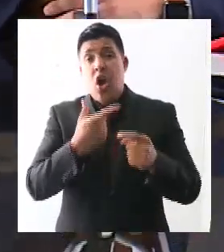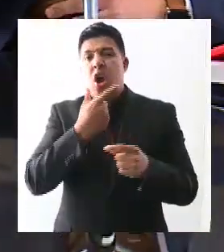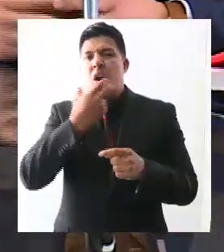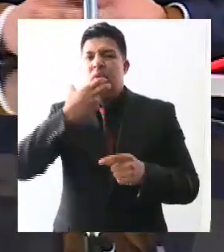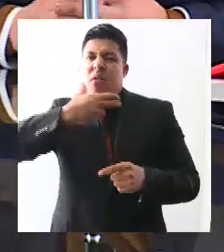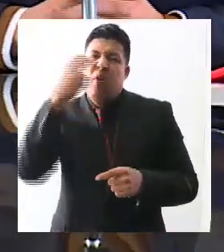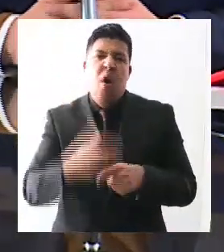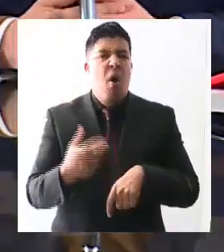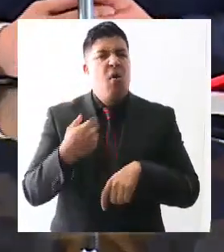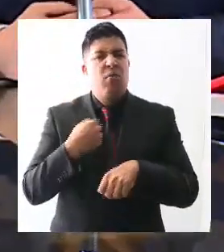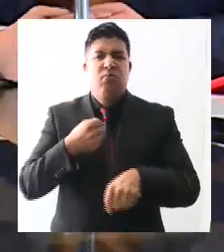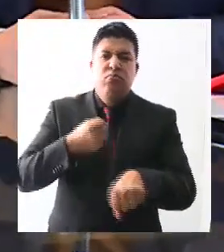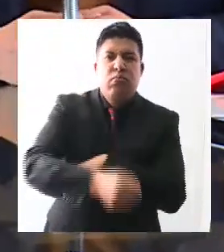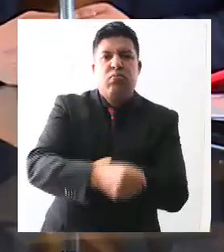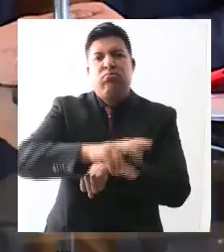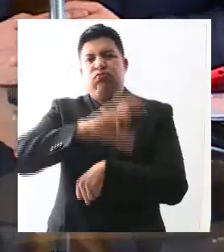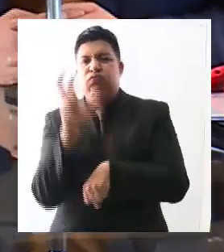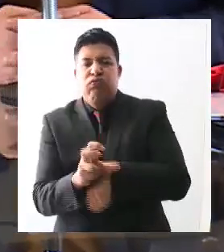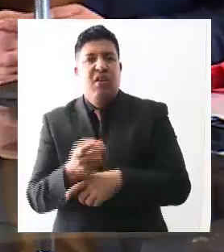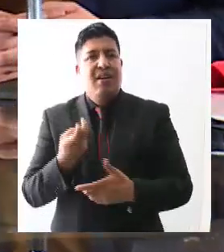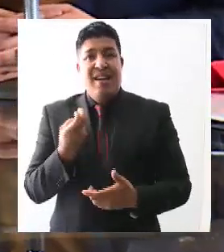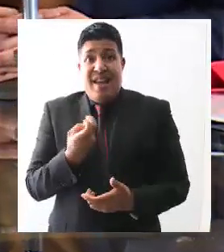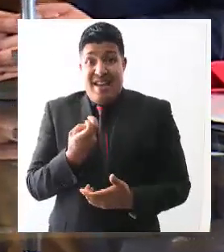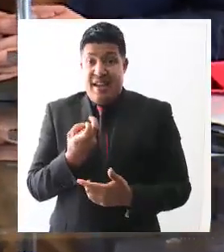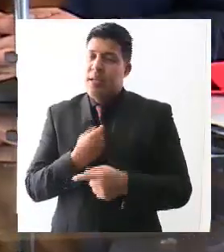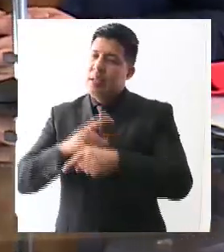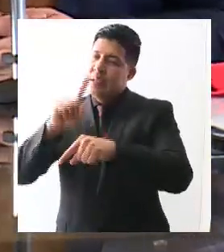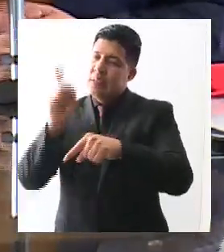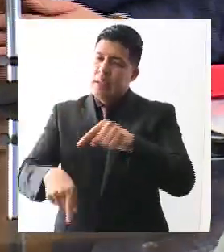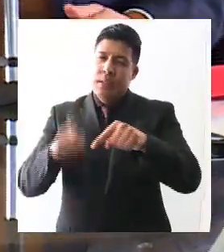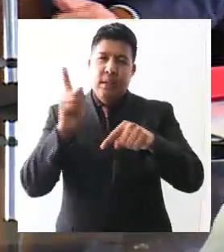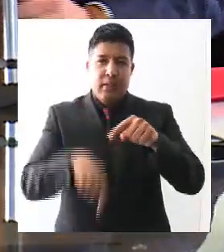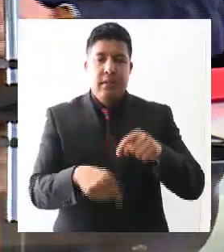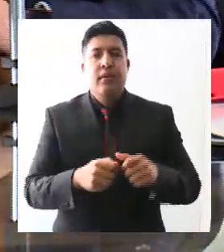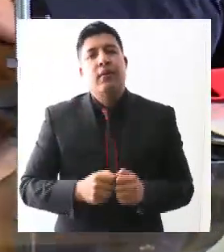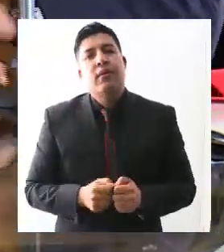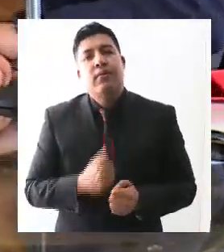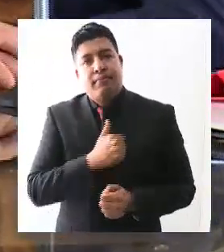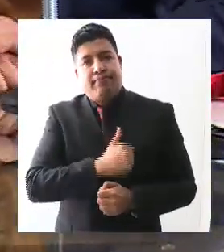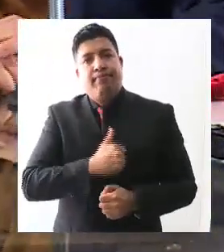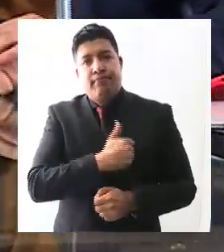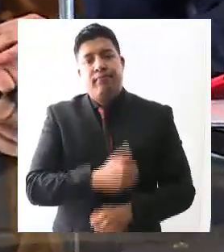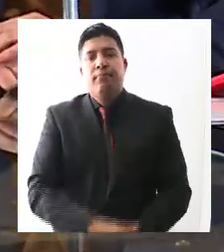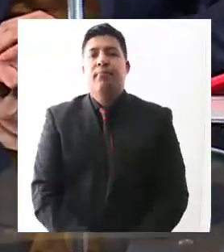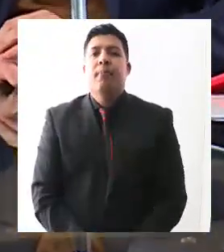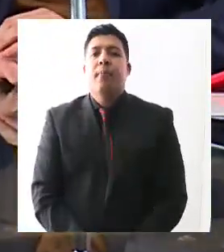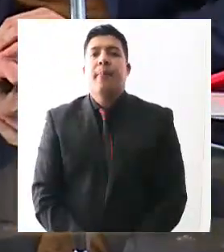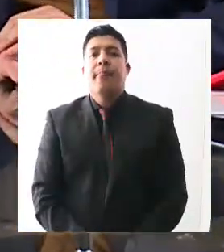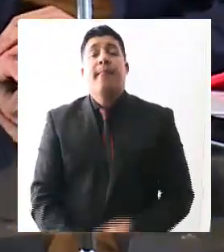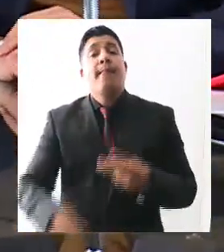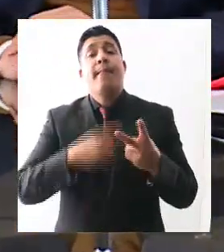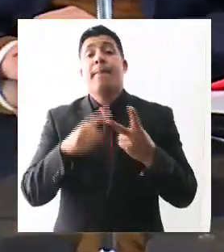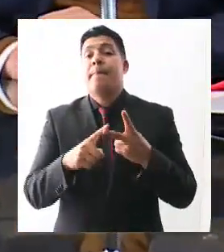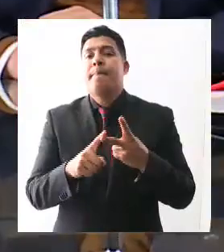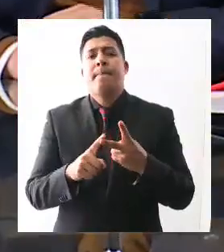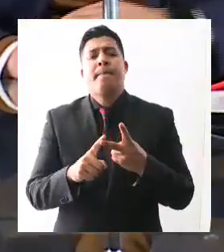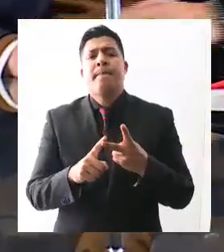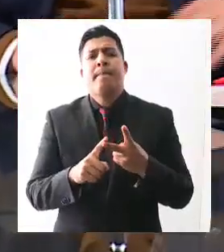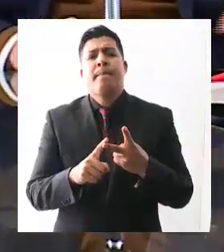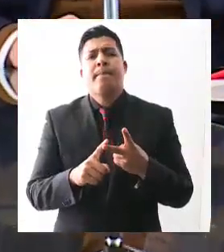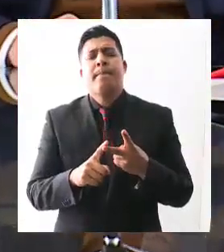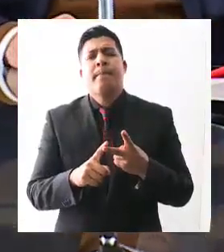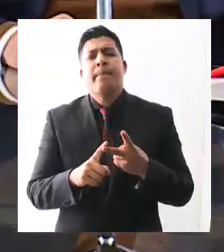deviene en estos lamentables hechos. Muy bien, la siguiente pregunta, ¿cómo se ha